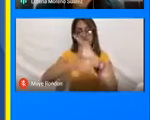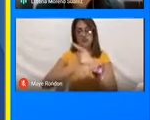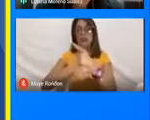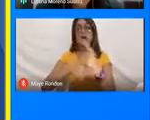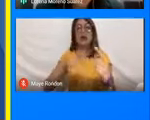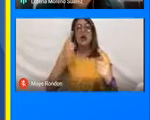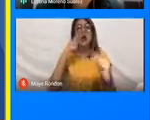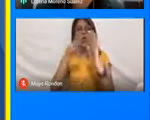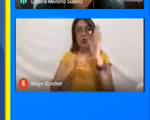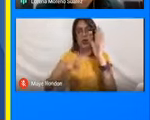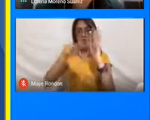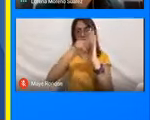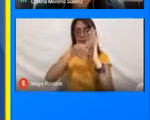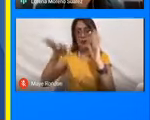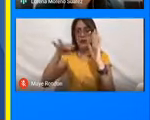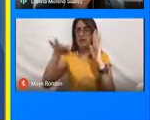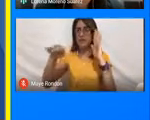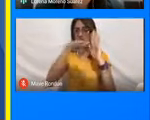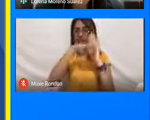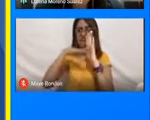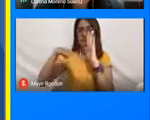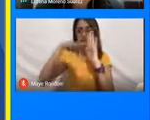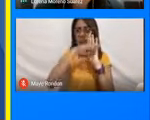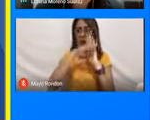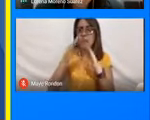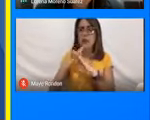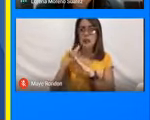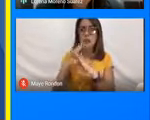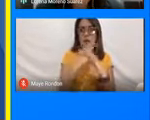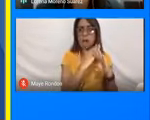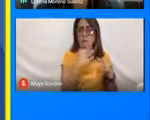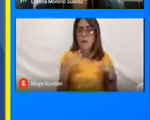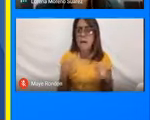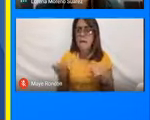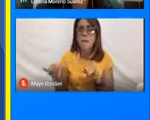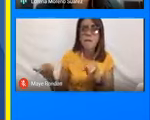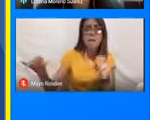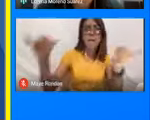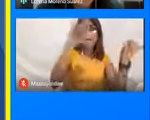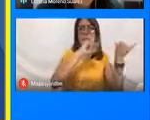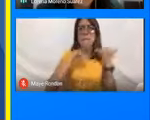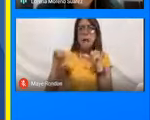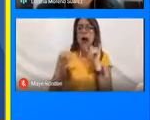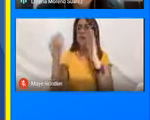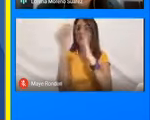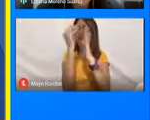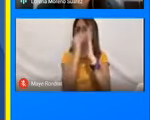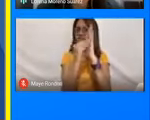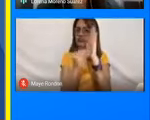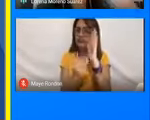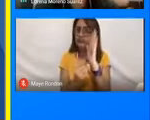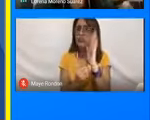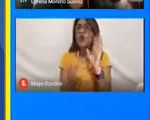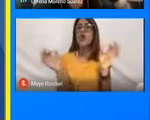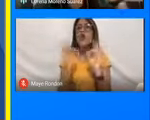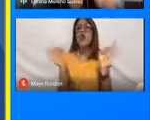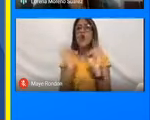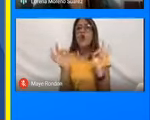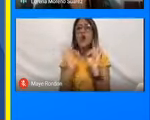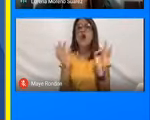estándares de seguridad y protocolos o instalaciones